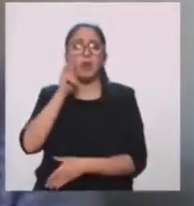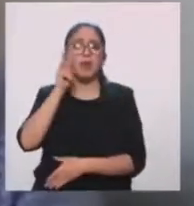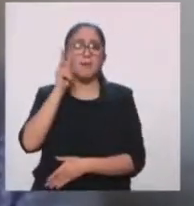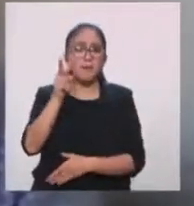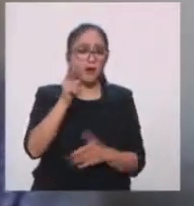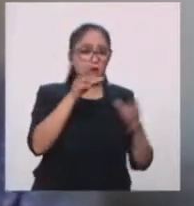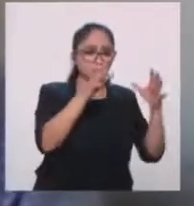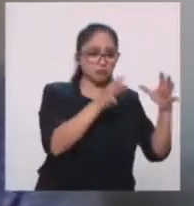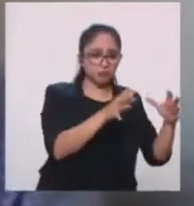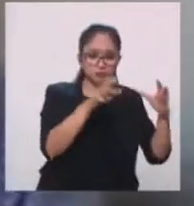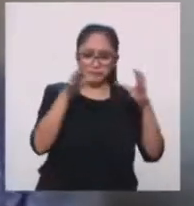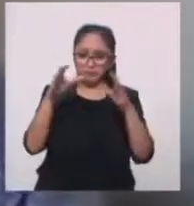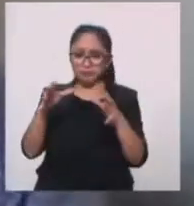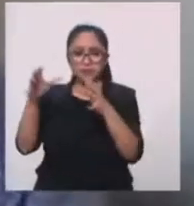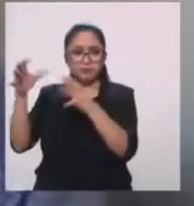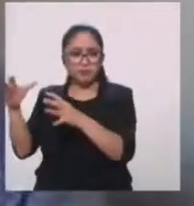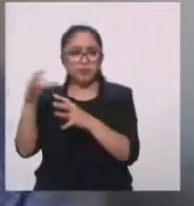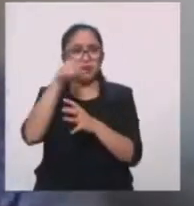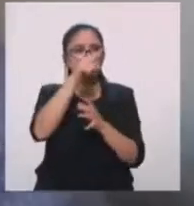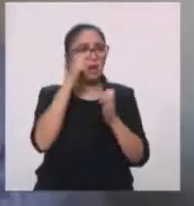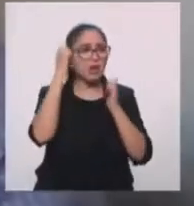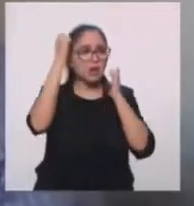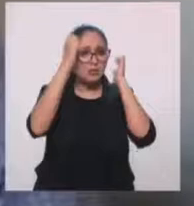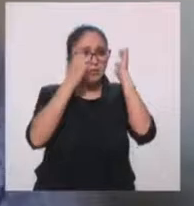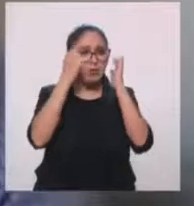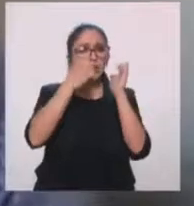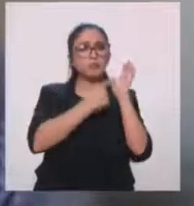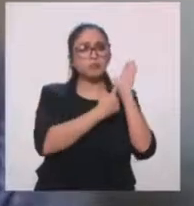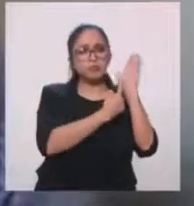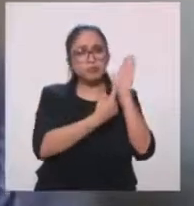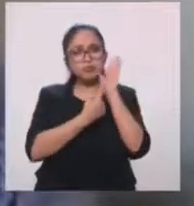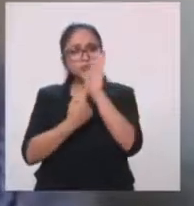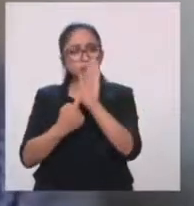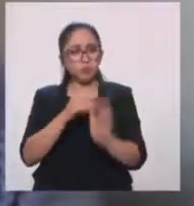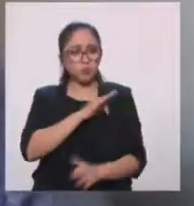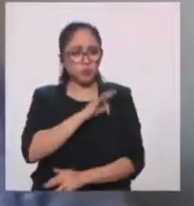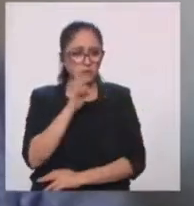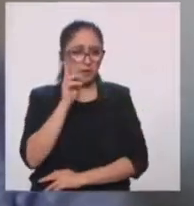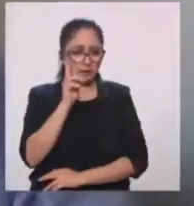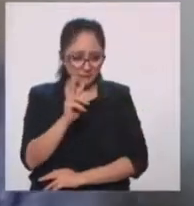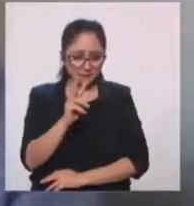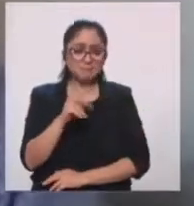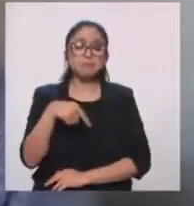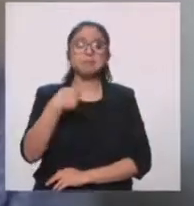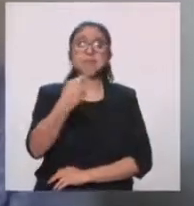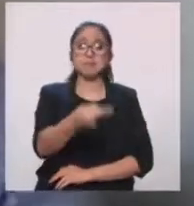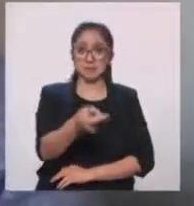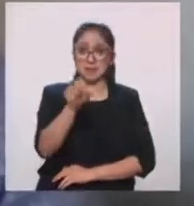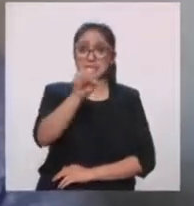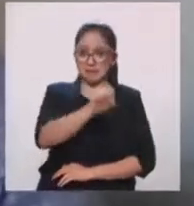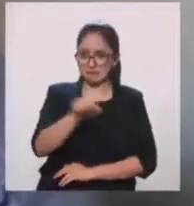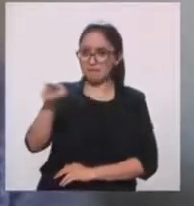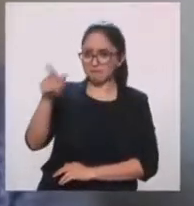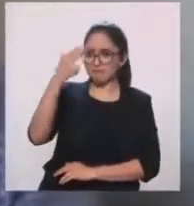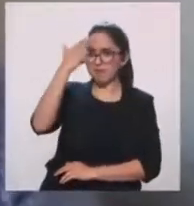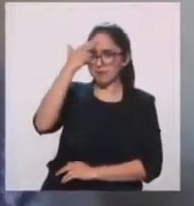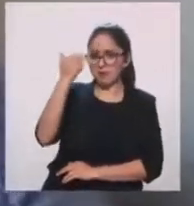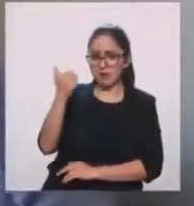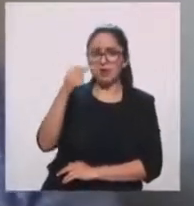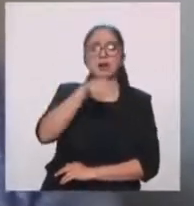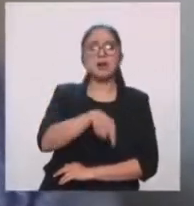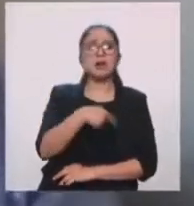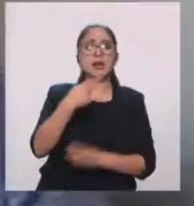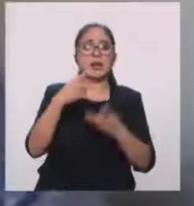de nuestra exposición. Y efectivamente, el próximo sábado lanzamos, presentamos el tercero de los